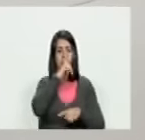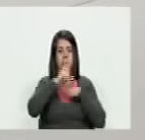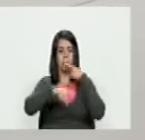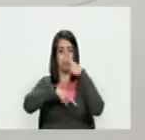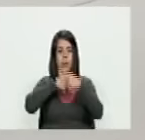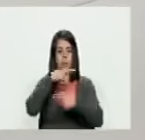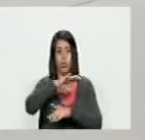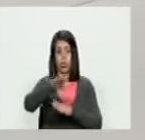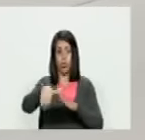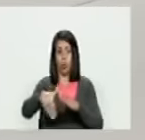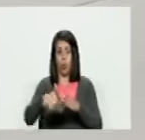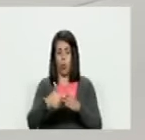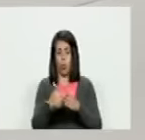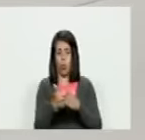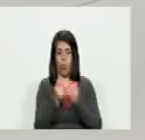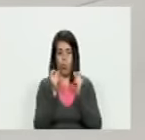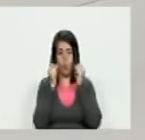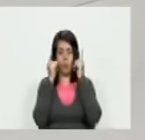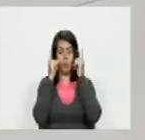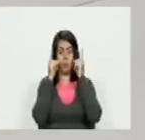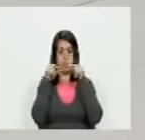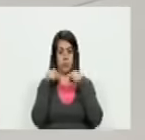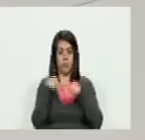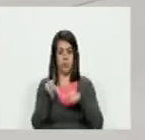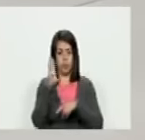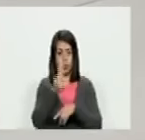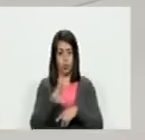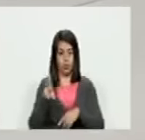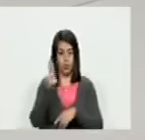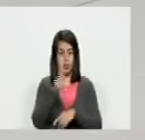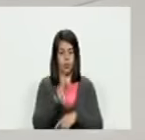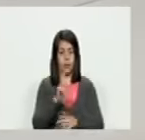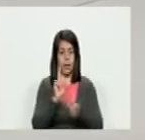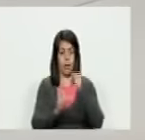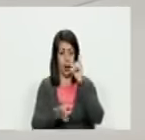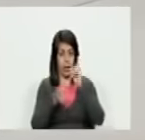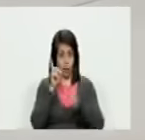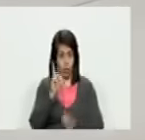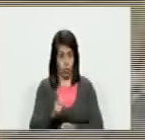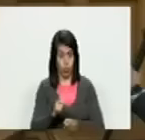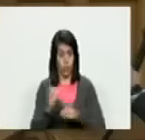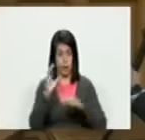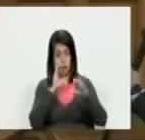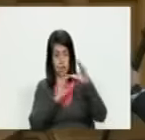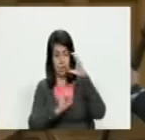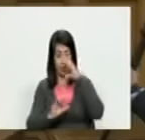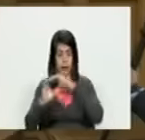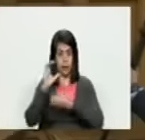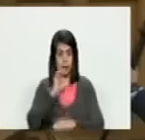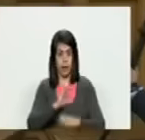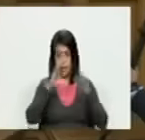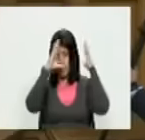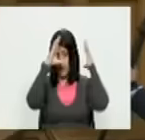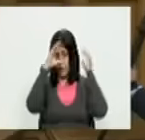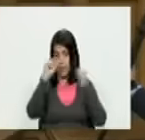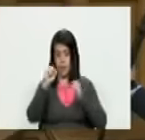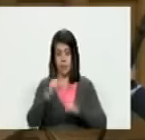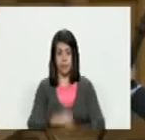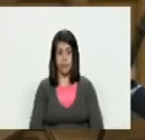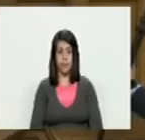tinglado que utilizando algunos de los recursos científicos del embajador